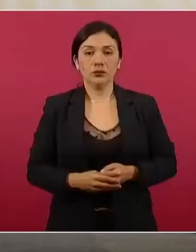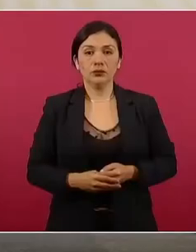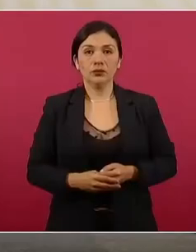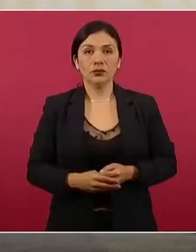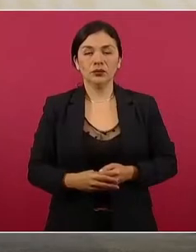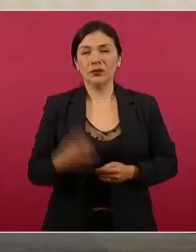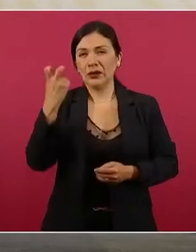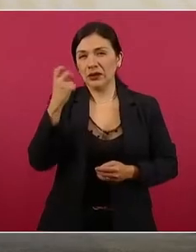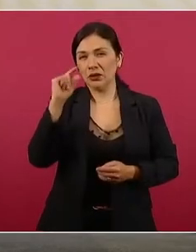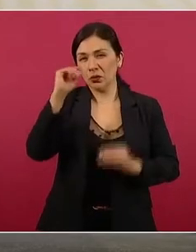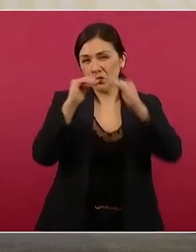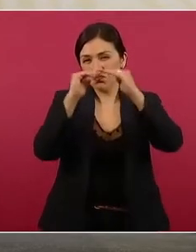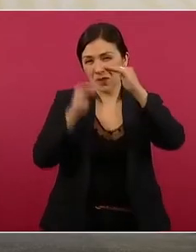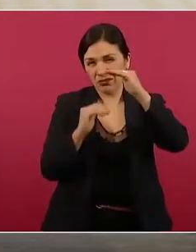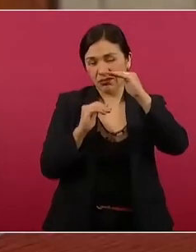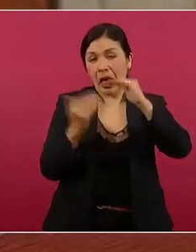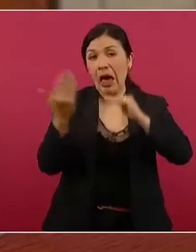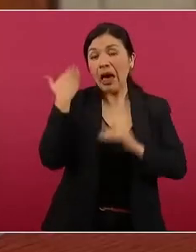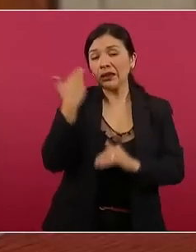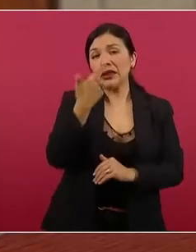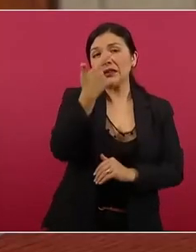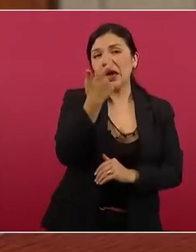Esto es lo que necesitamos bajar.